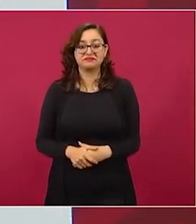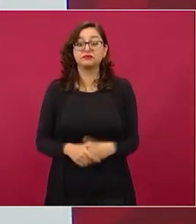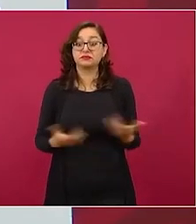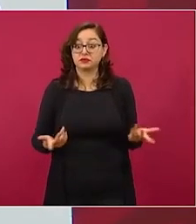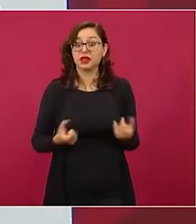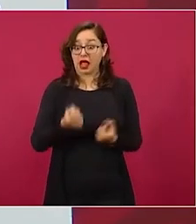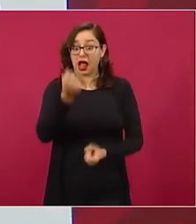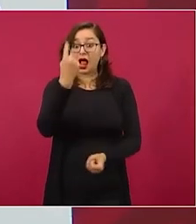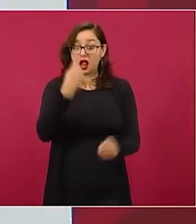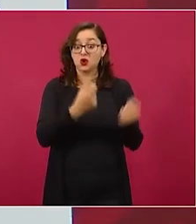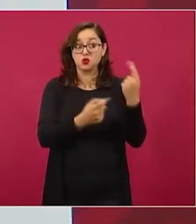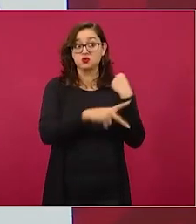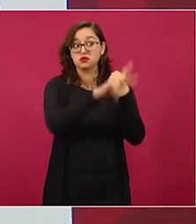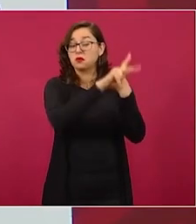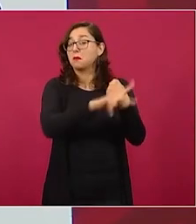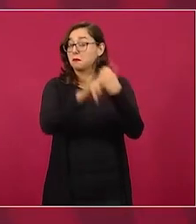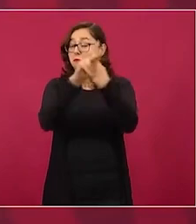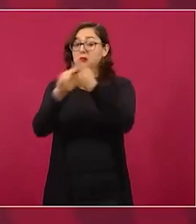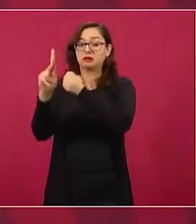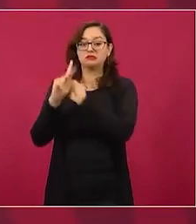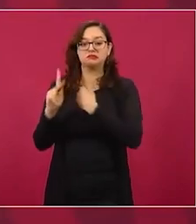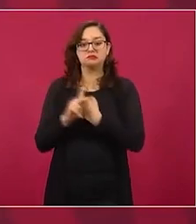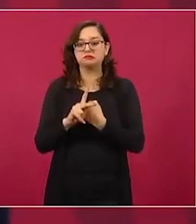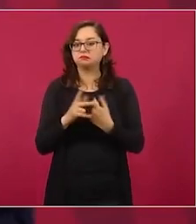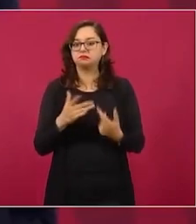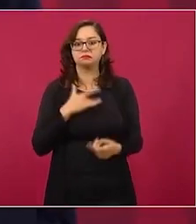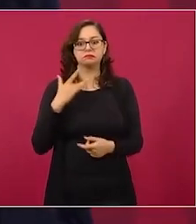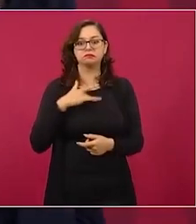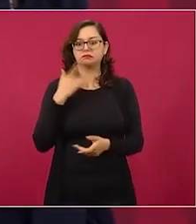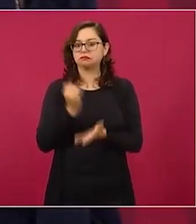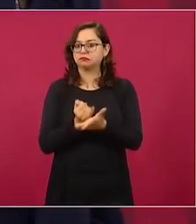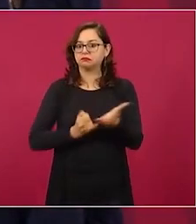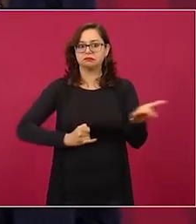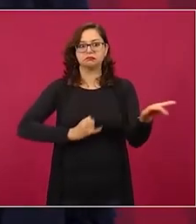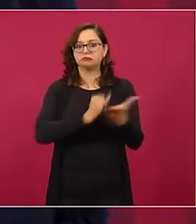países, donde las autoridades